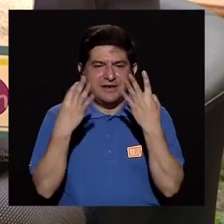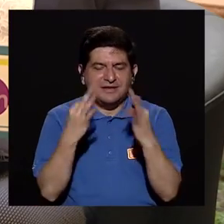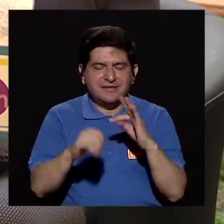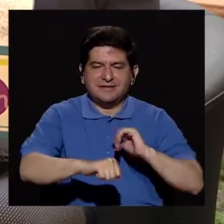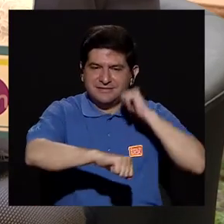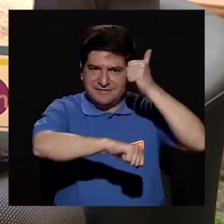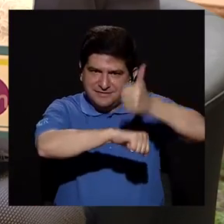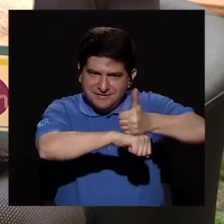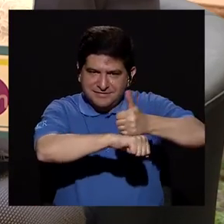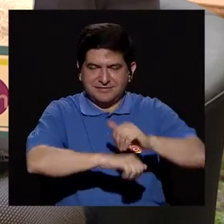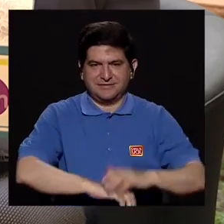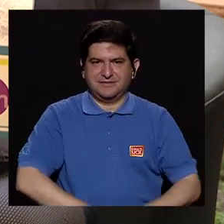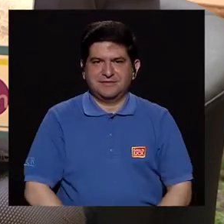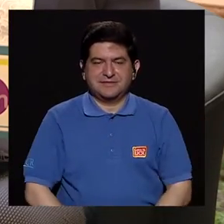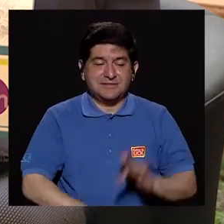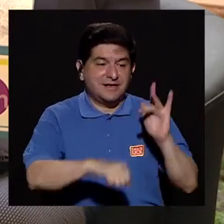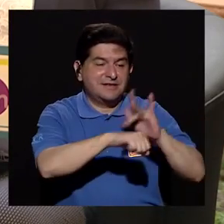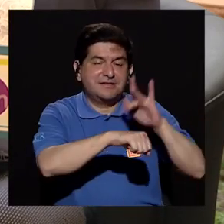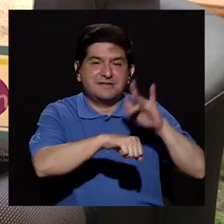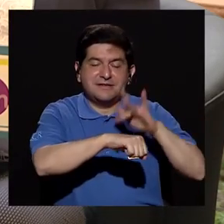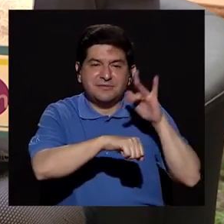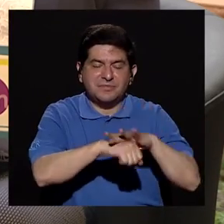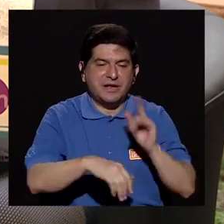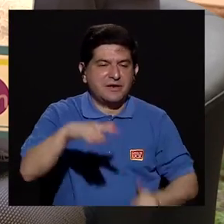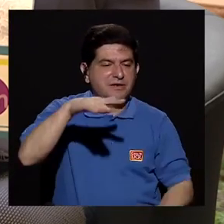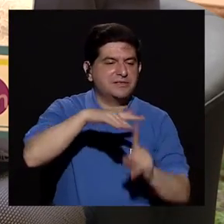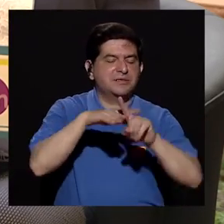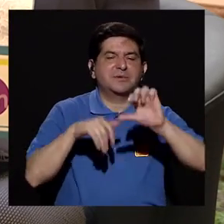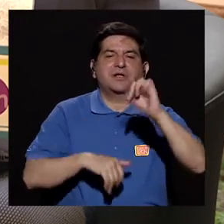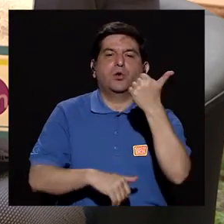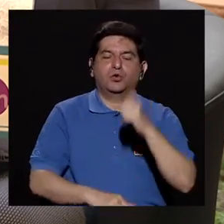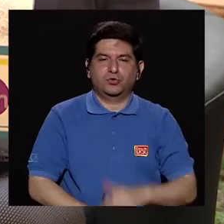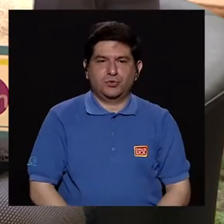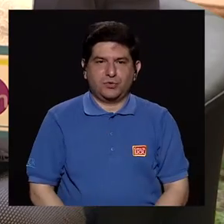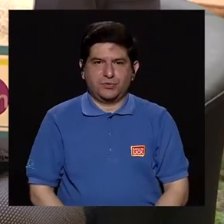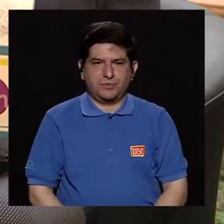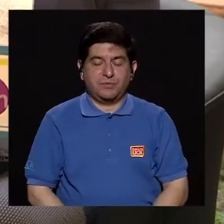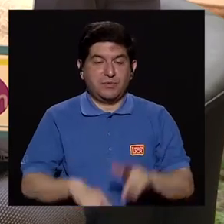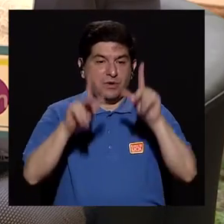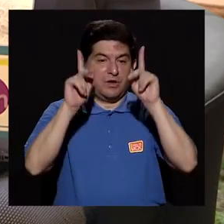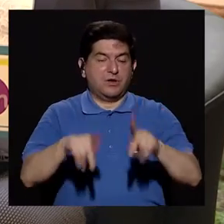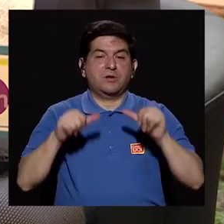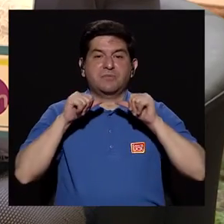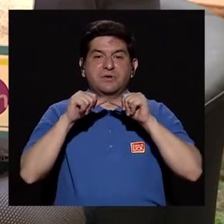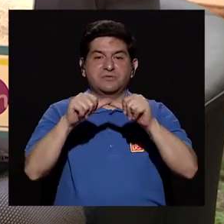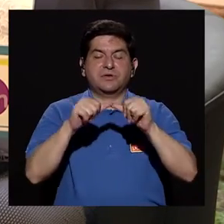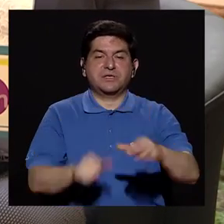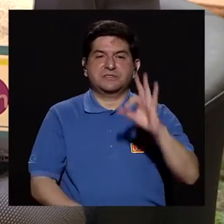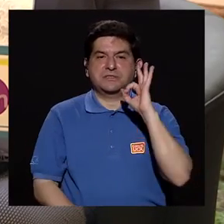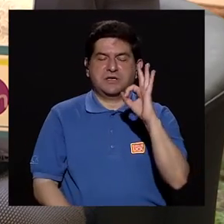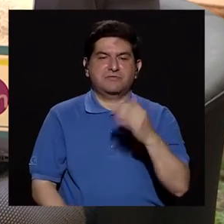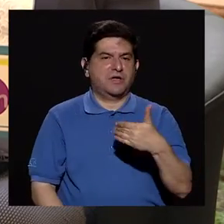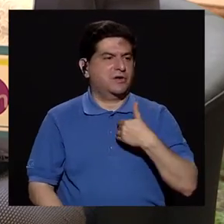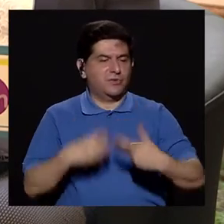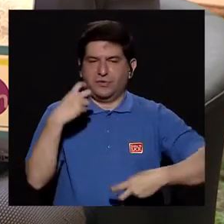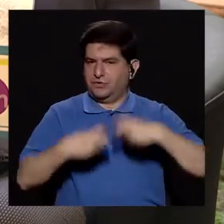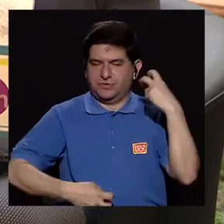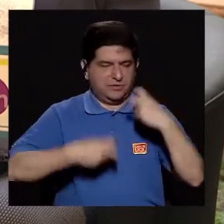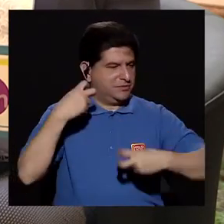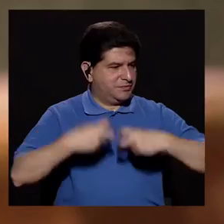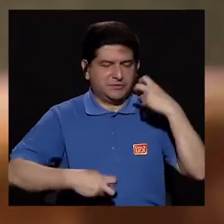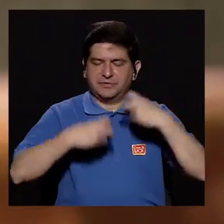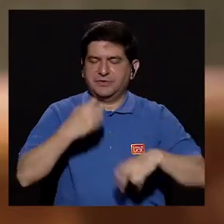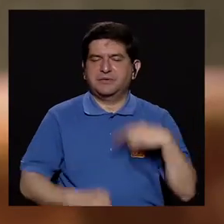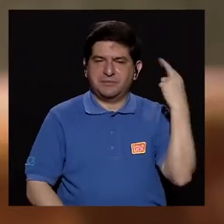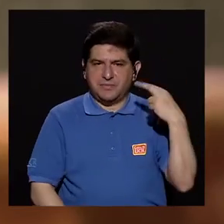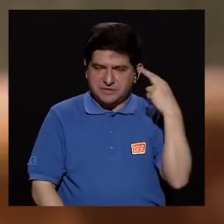determinar tempranamente si saliera cualquier otro, y que el paciente siga estando bien, que no tenga problemas,